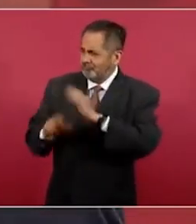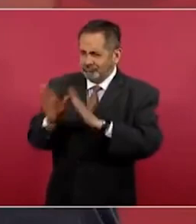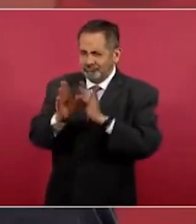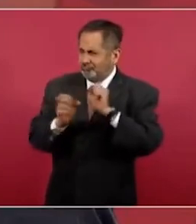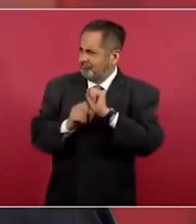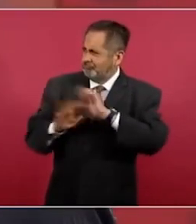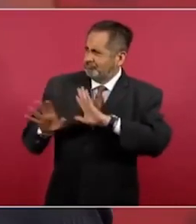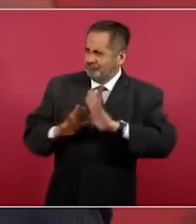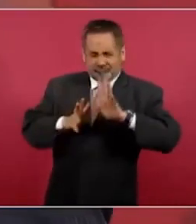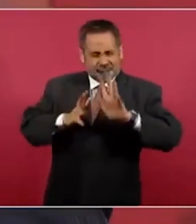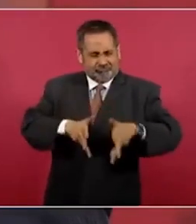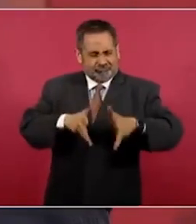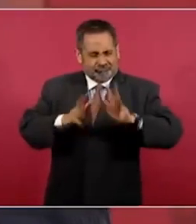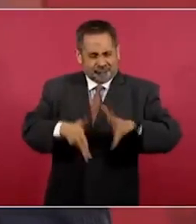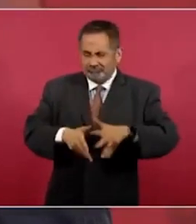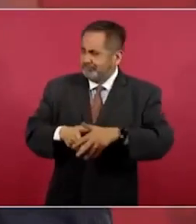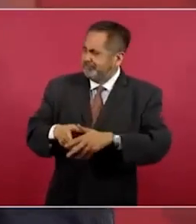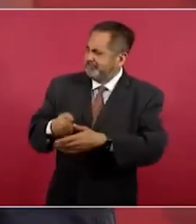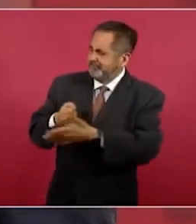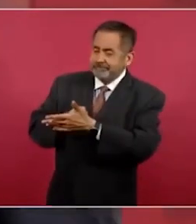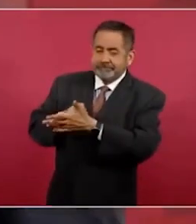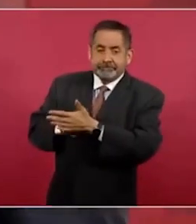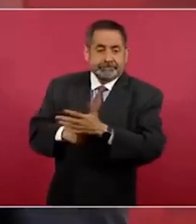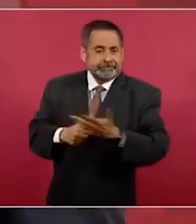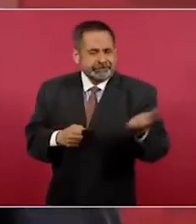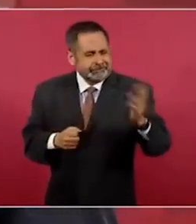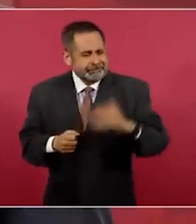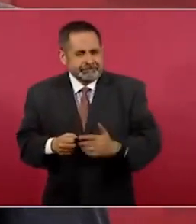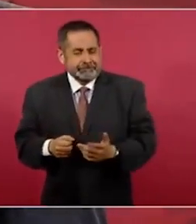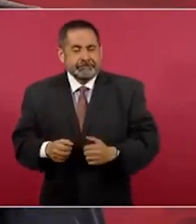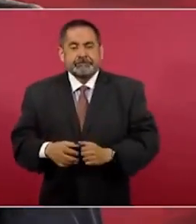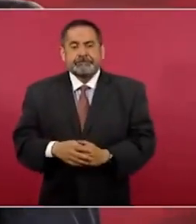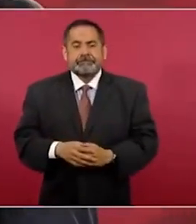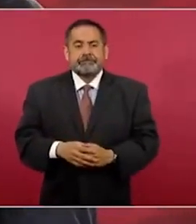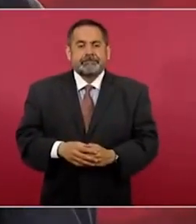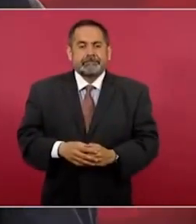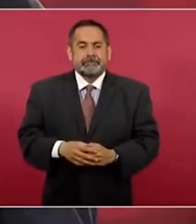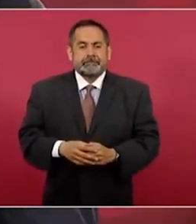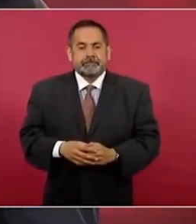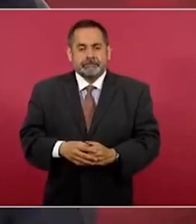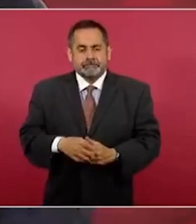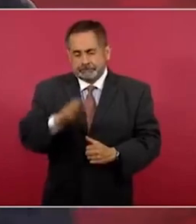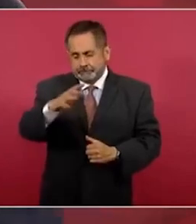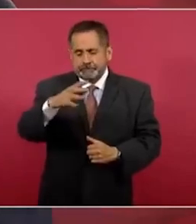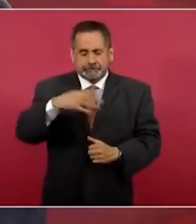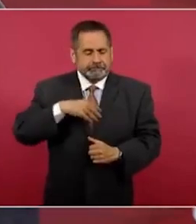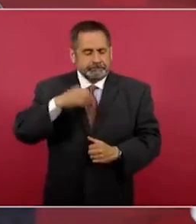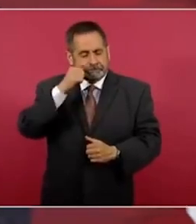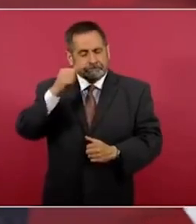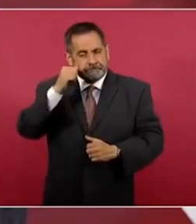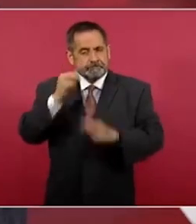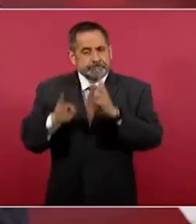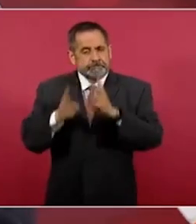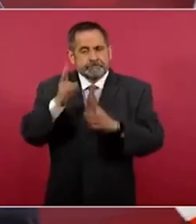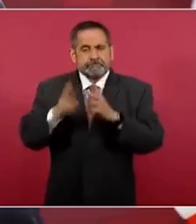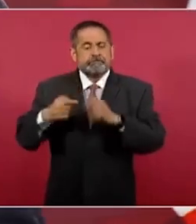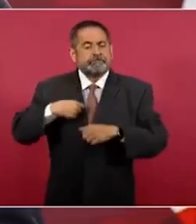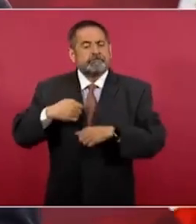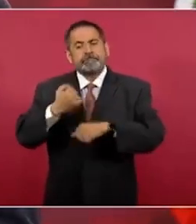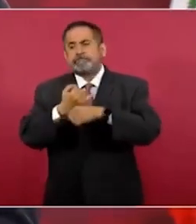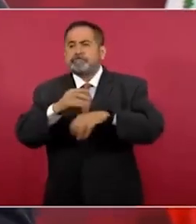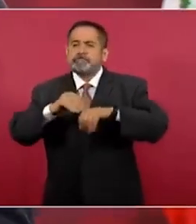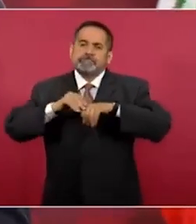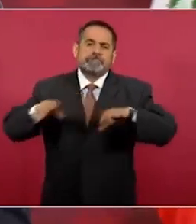Constitución. Ahora, yo ayer hablé en mi informe,